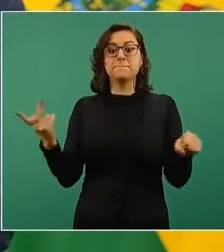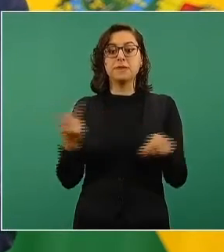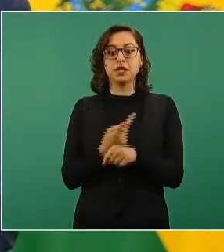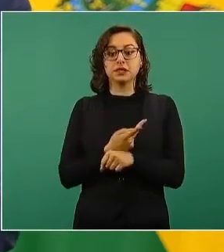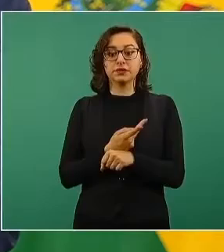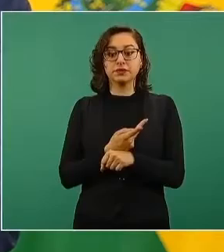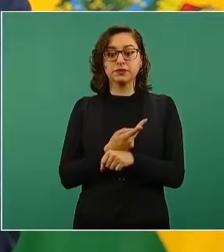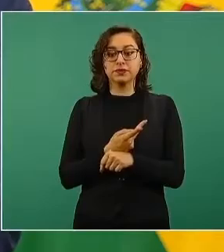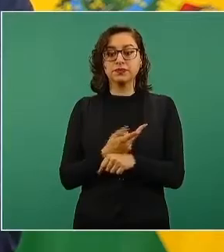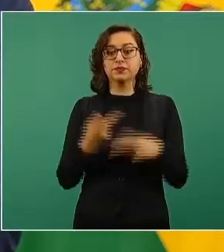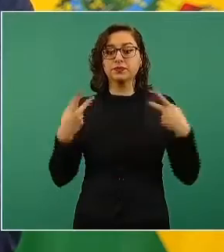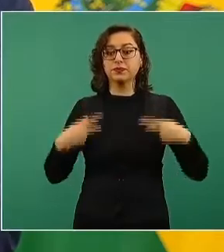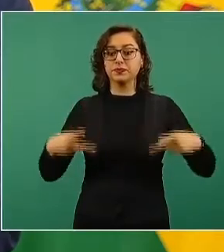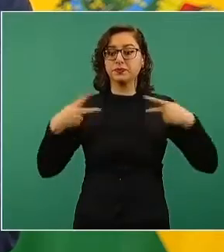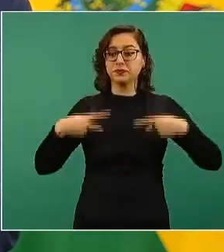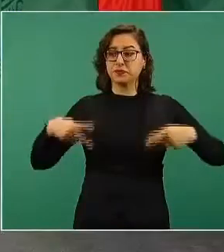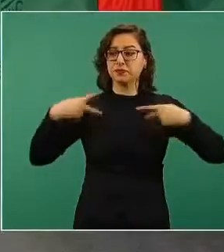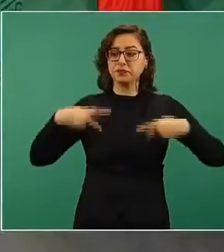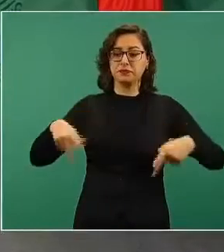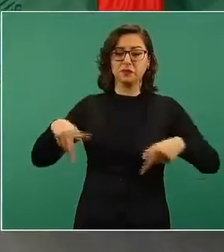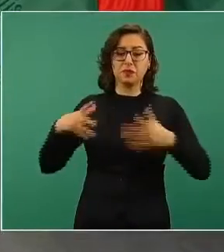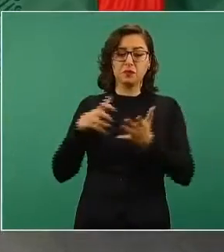millones de bolivianos.